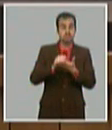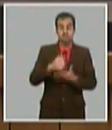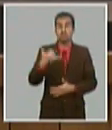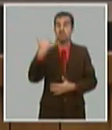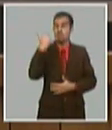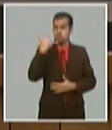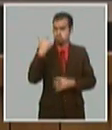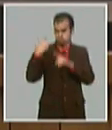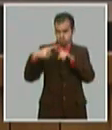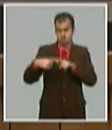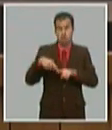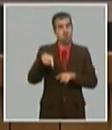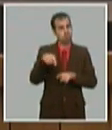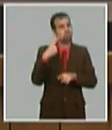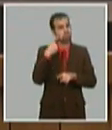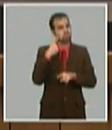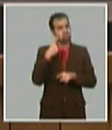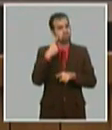tendencia también